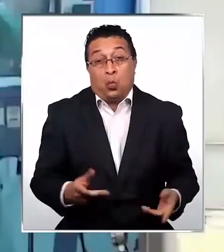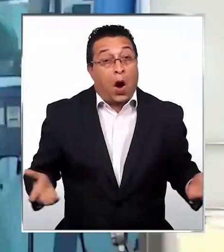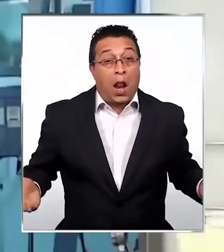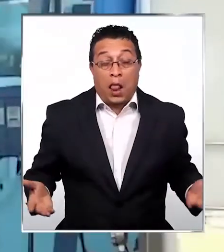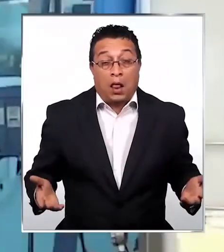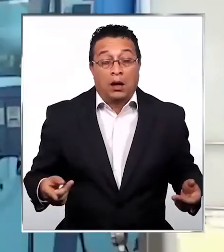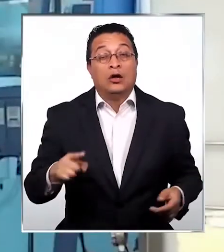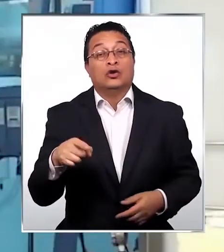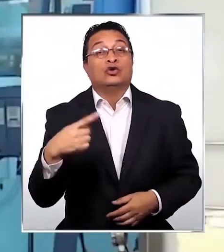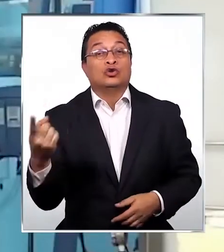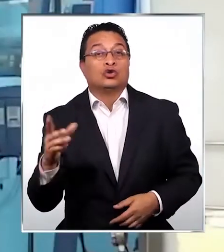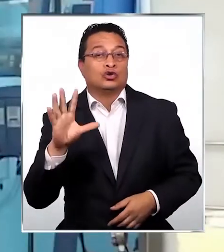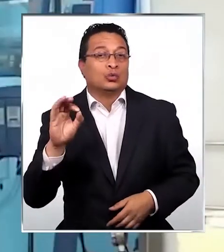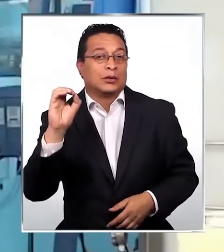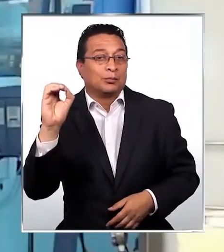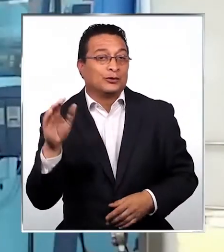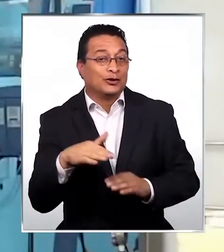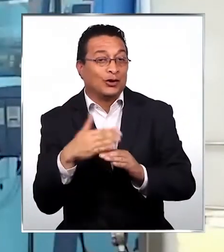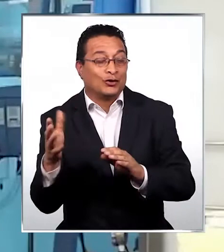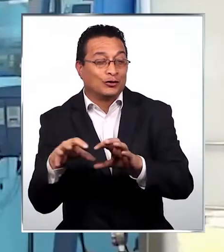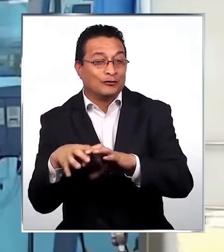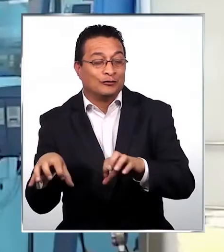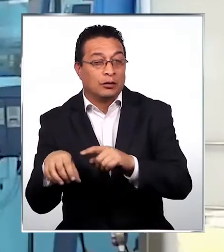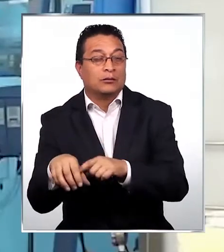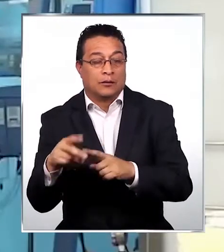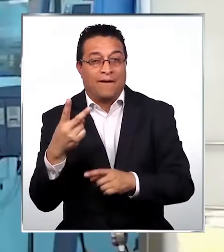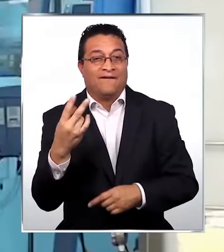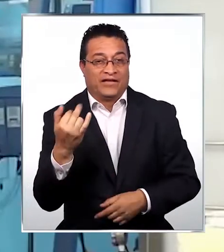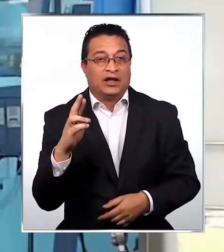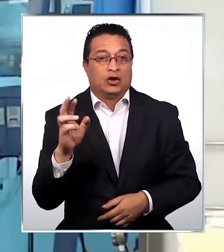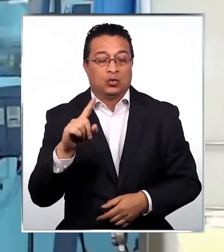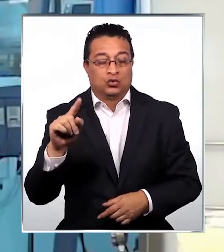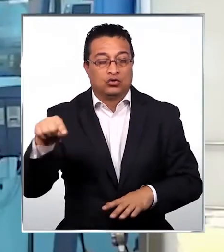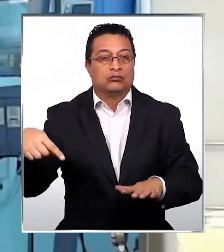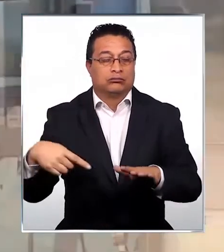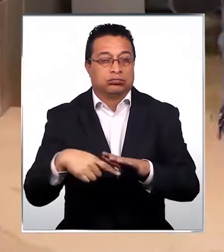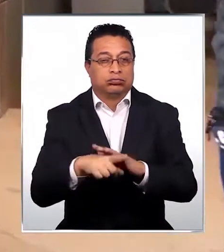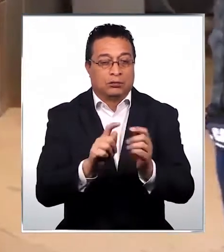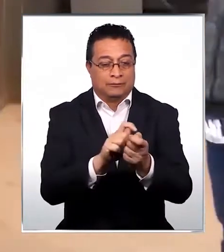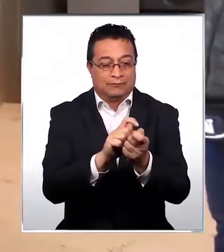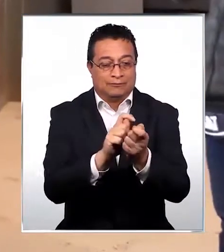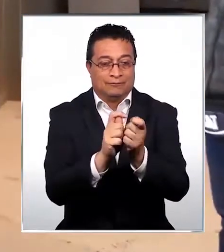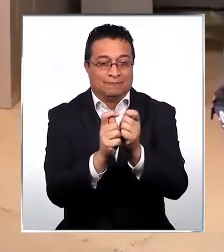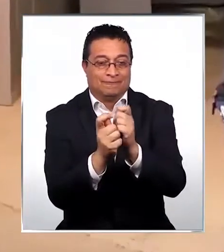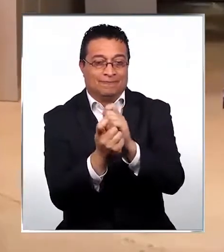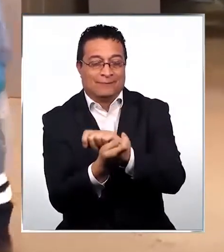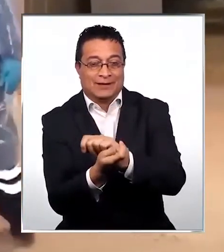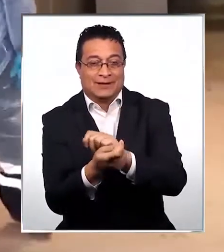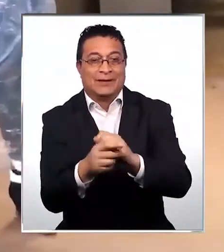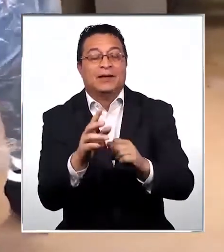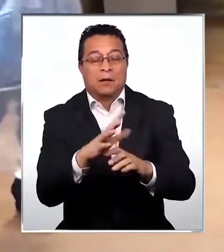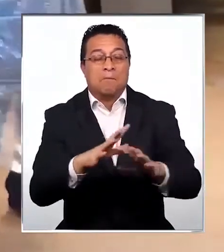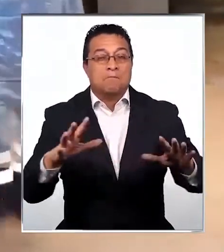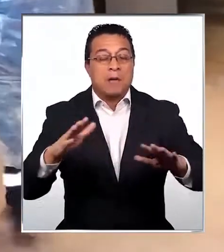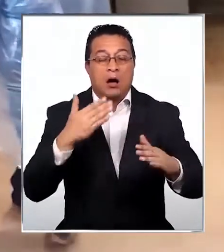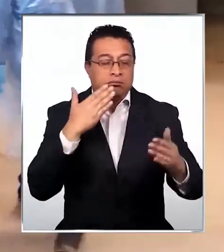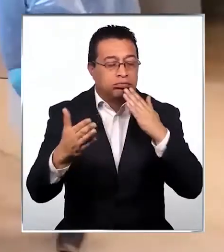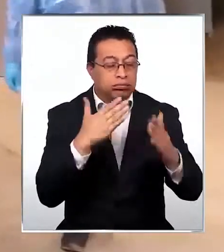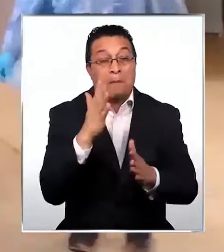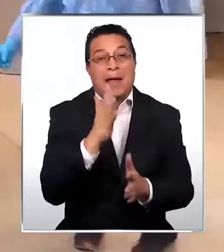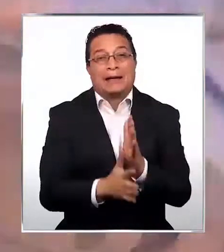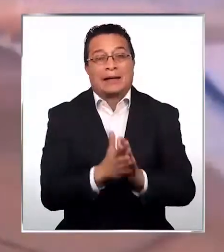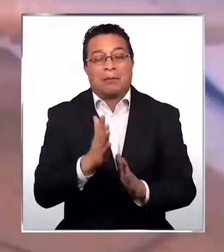Y el otro 50% yo creo que es del virus. Están con mutaciones que lo hacen mucho más